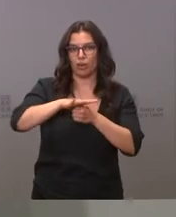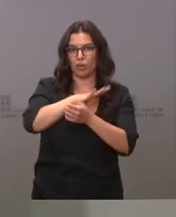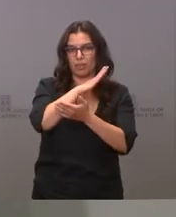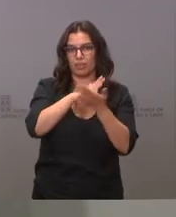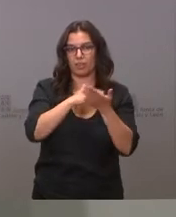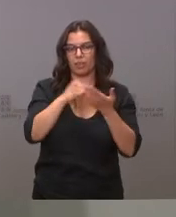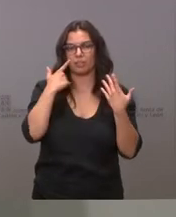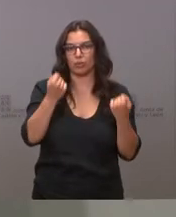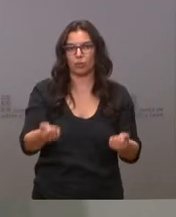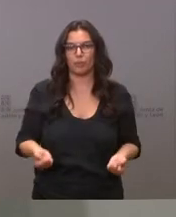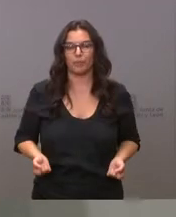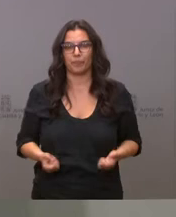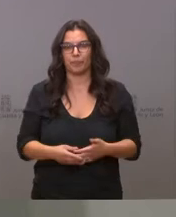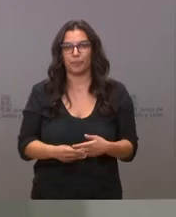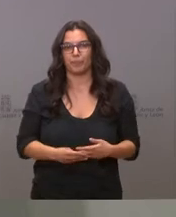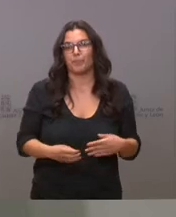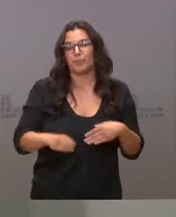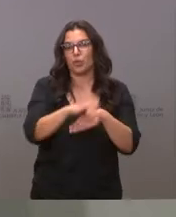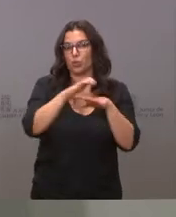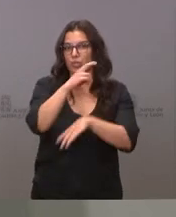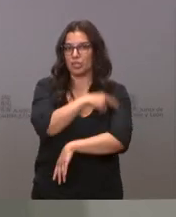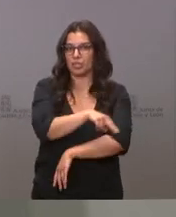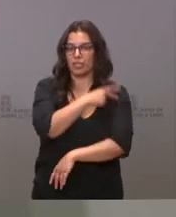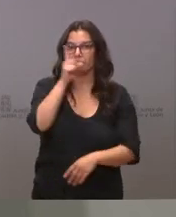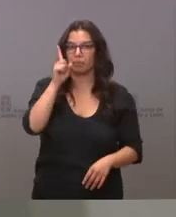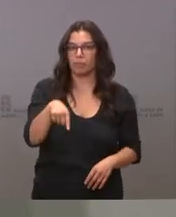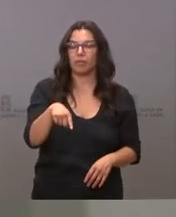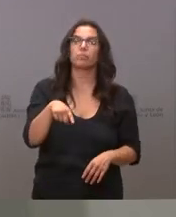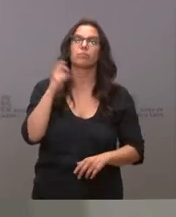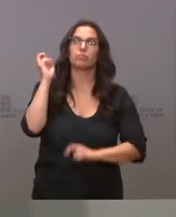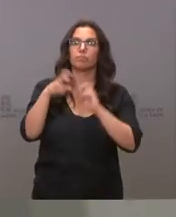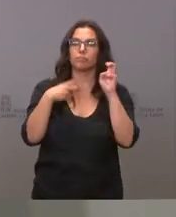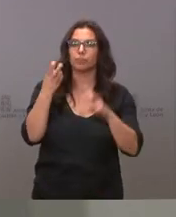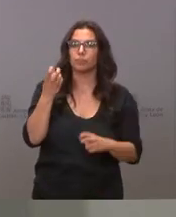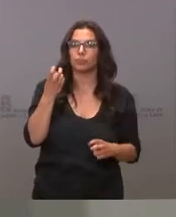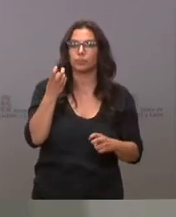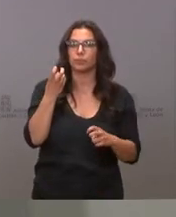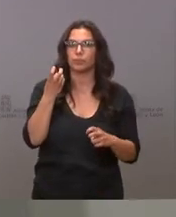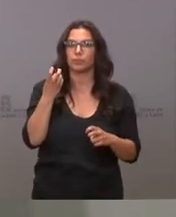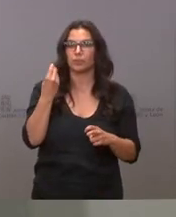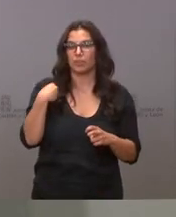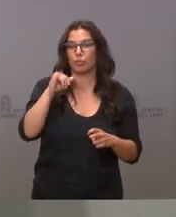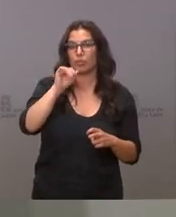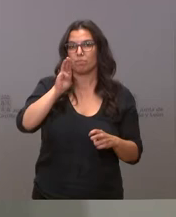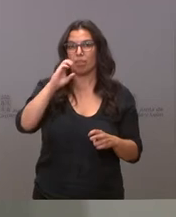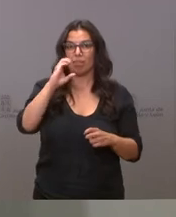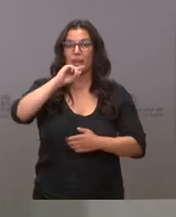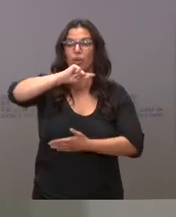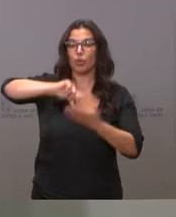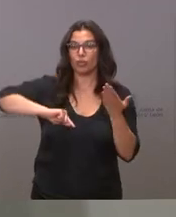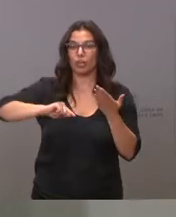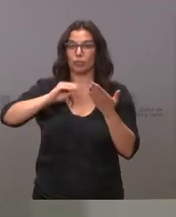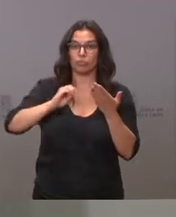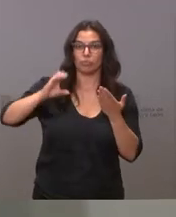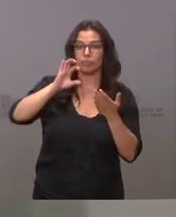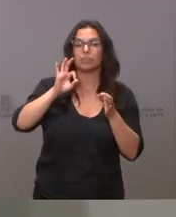Salud. La Consejería de Sanidad también actualiza, conforme al IPC, el contrato de